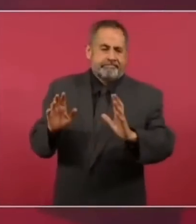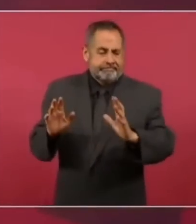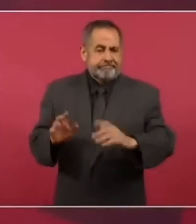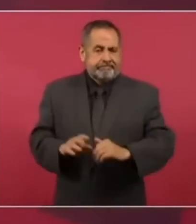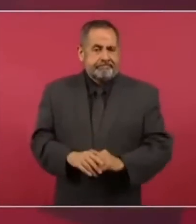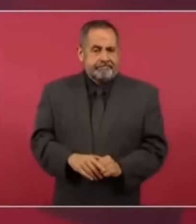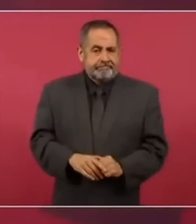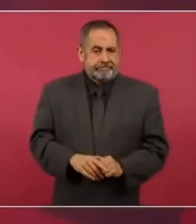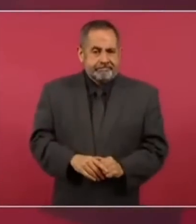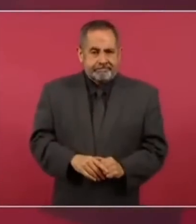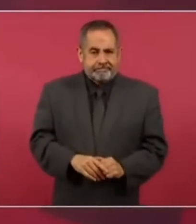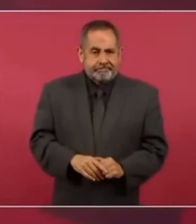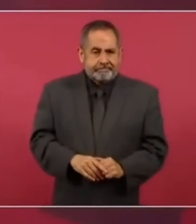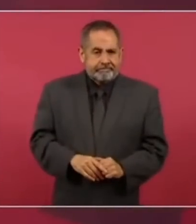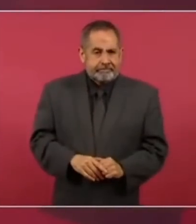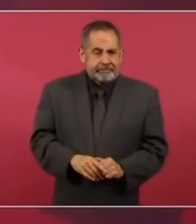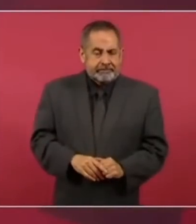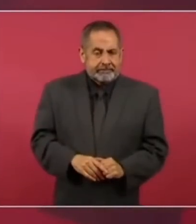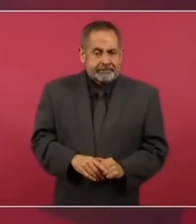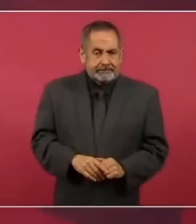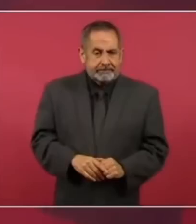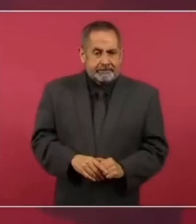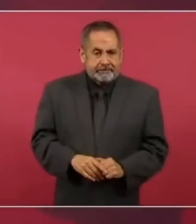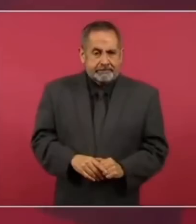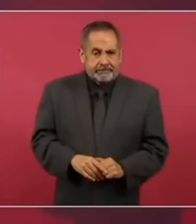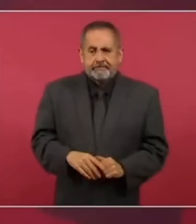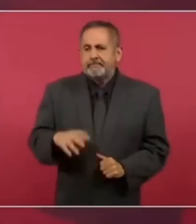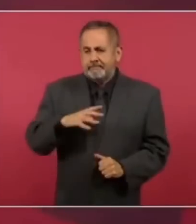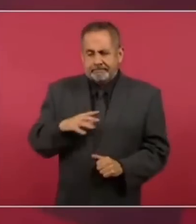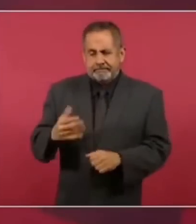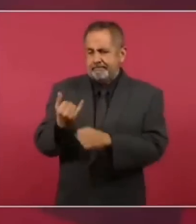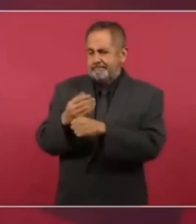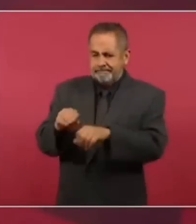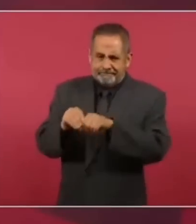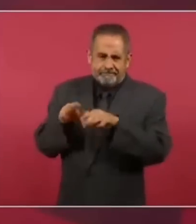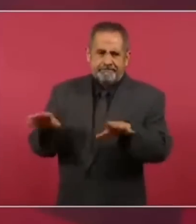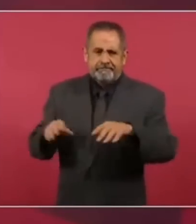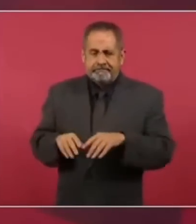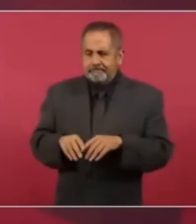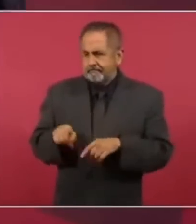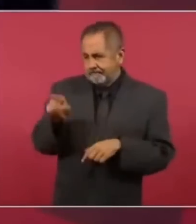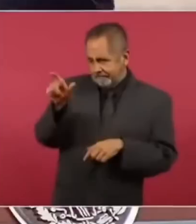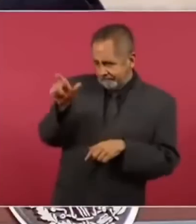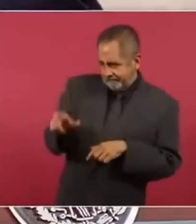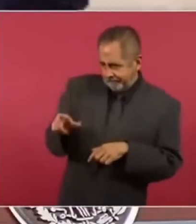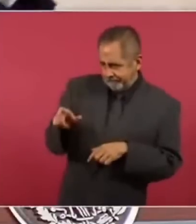hay información de quién es quién